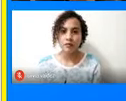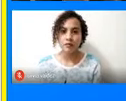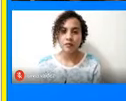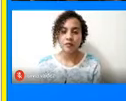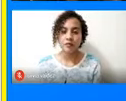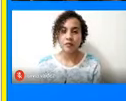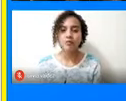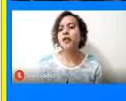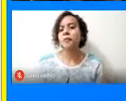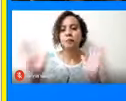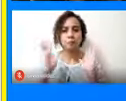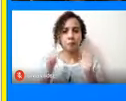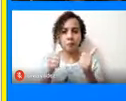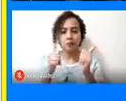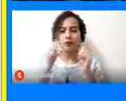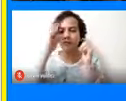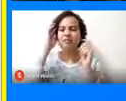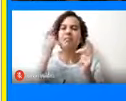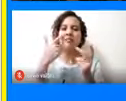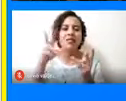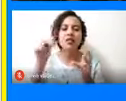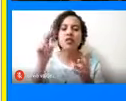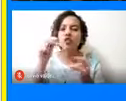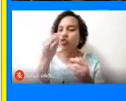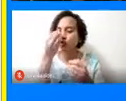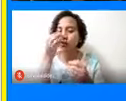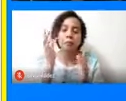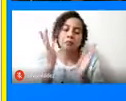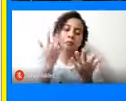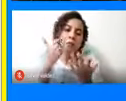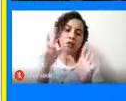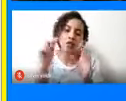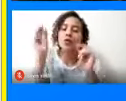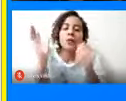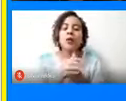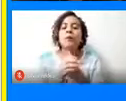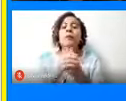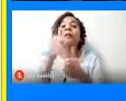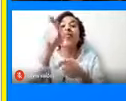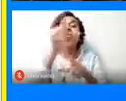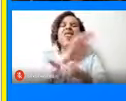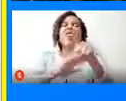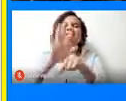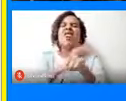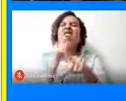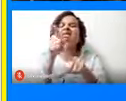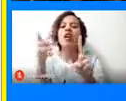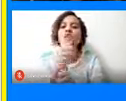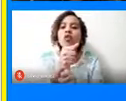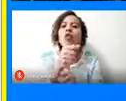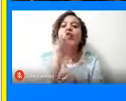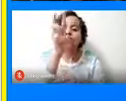Bueno, al parecer, ¿no? en el video, es un video que encontramos en la página de la,